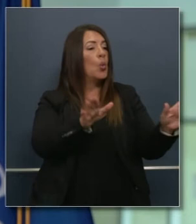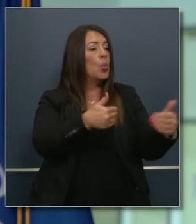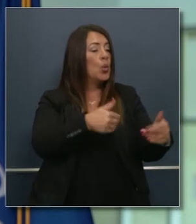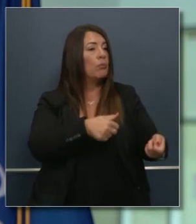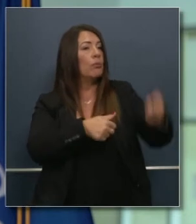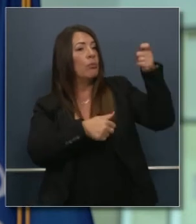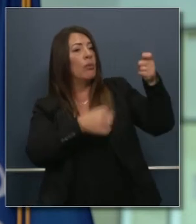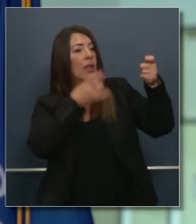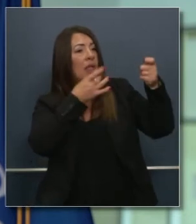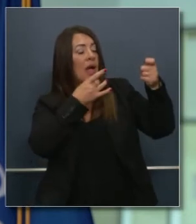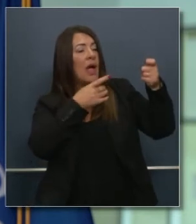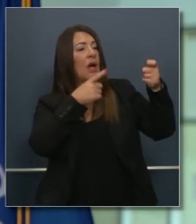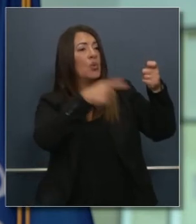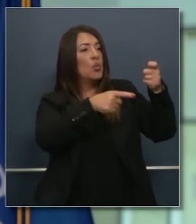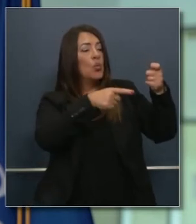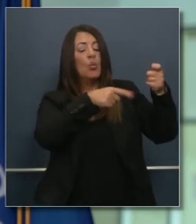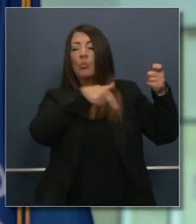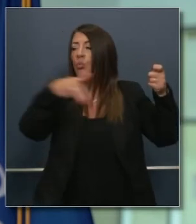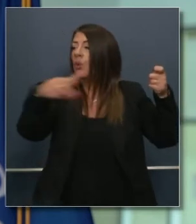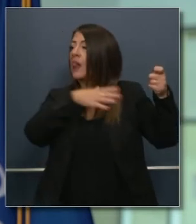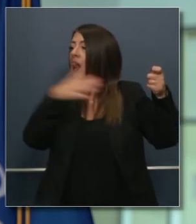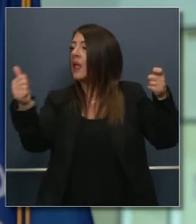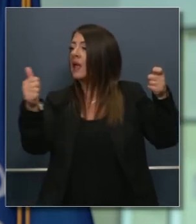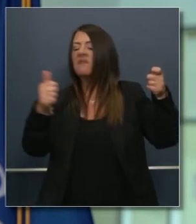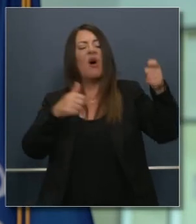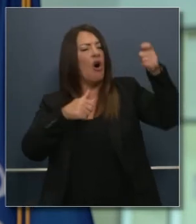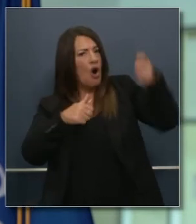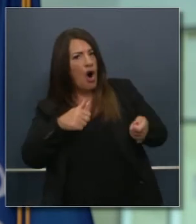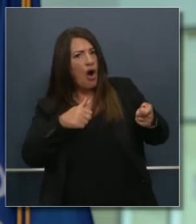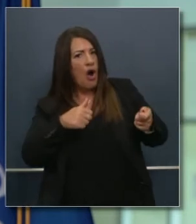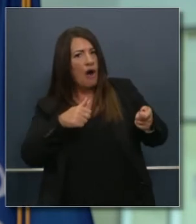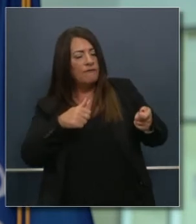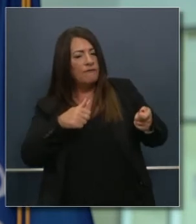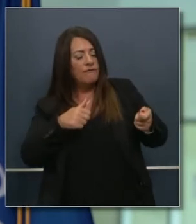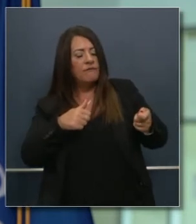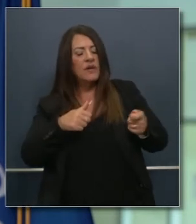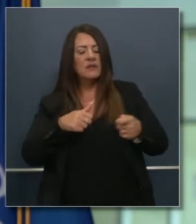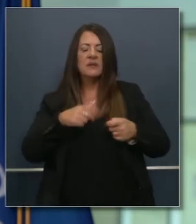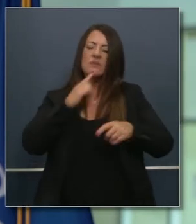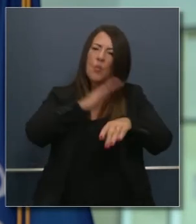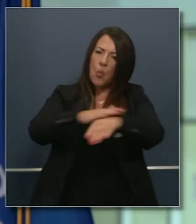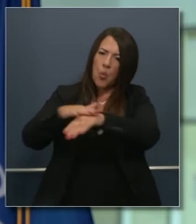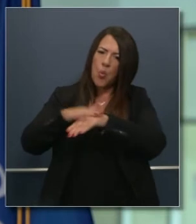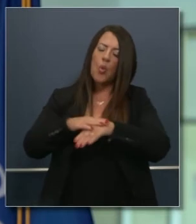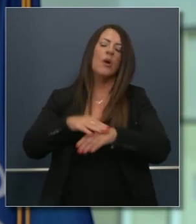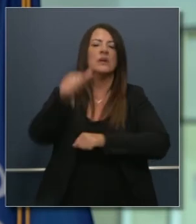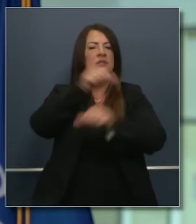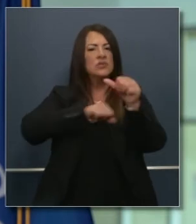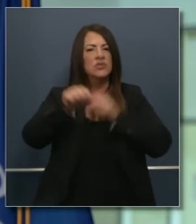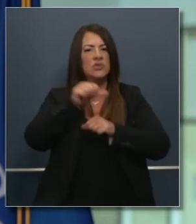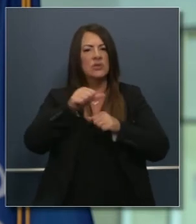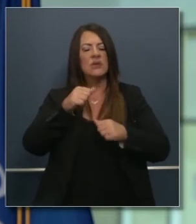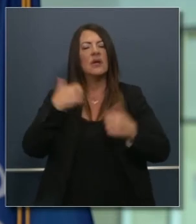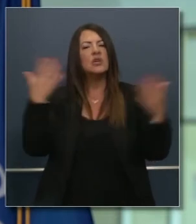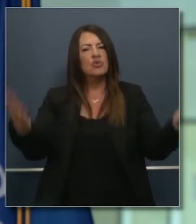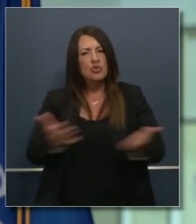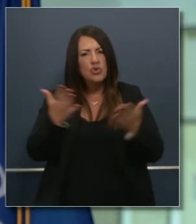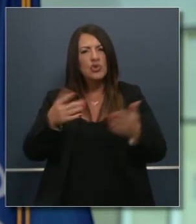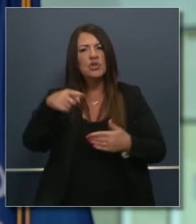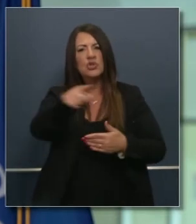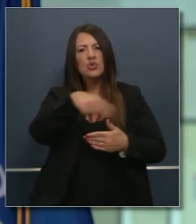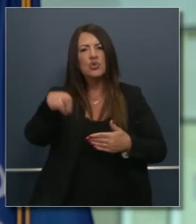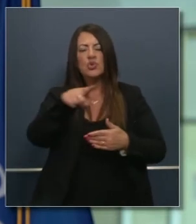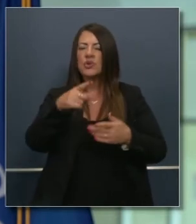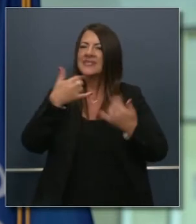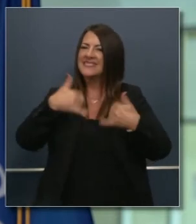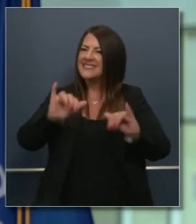y que estén conscientes de todo eso durante las horas de las 3 de la tarde y 8 de la noche cuando salgan esta noche por culpa de esas enfermedades de tres cifras